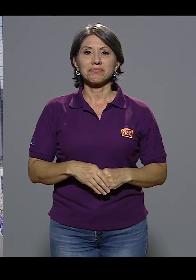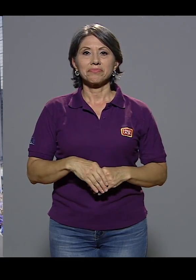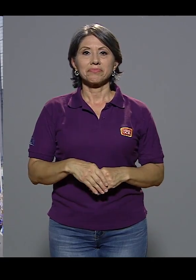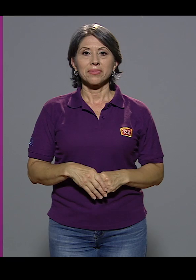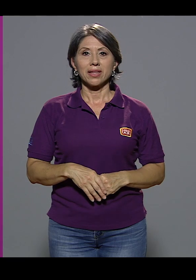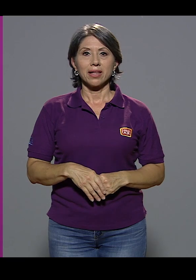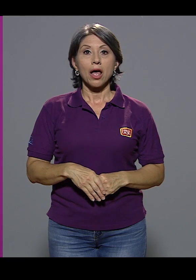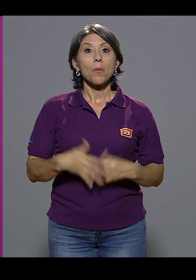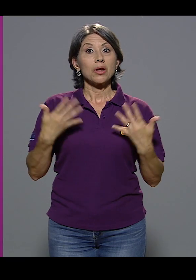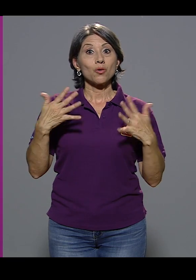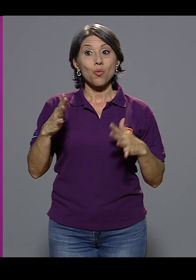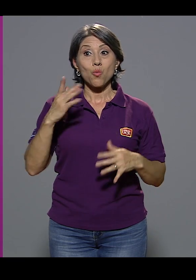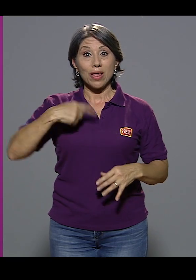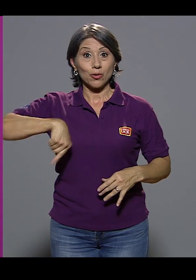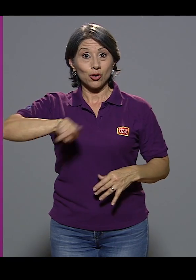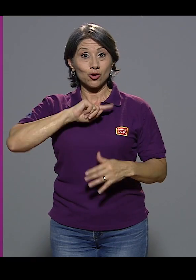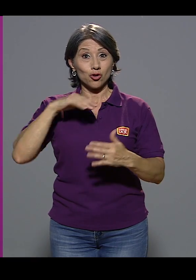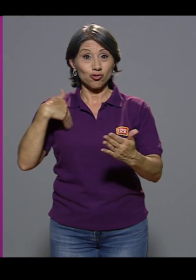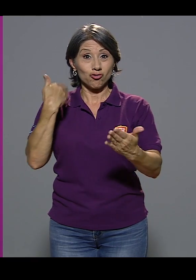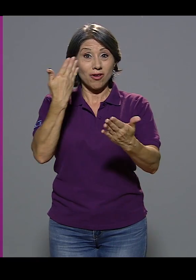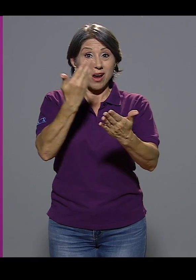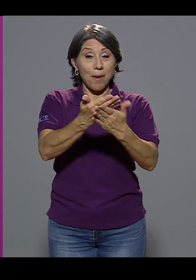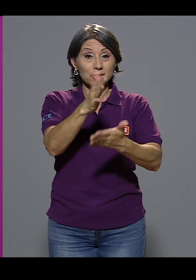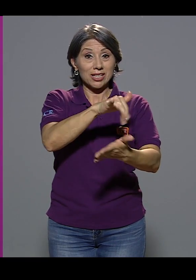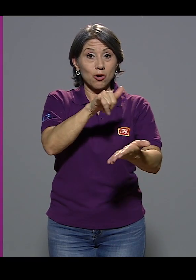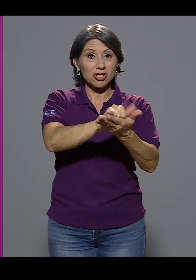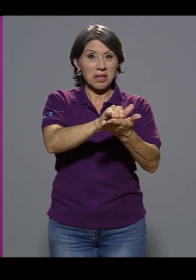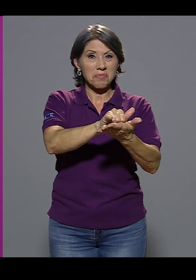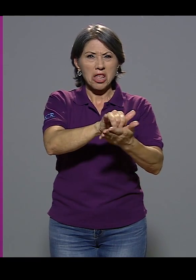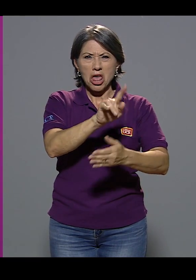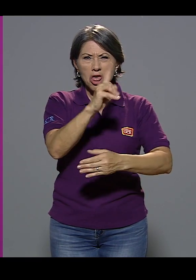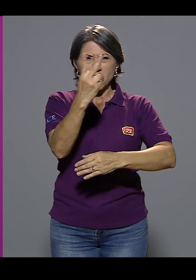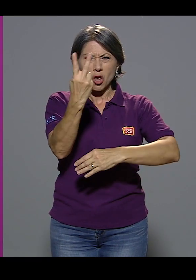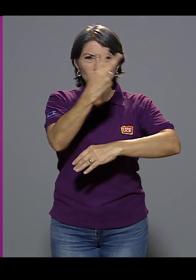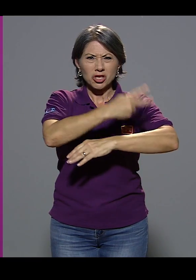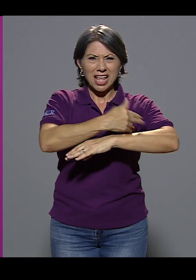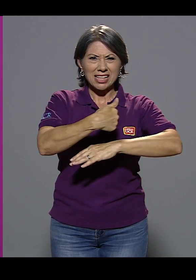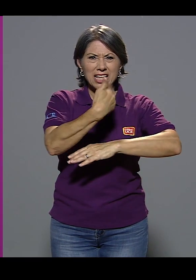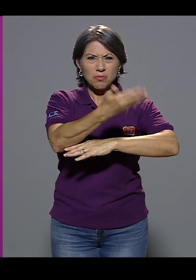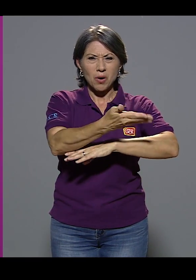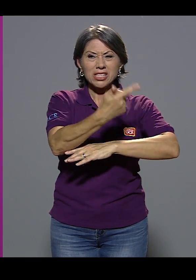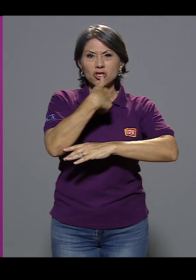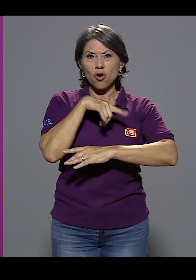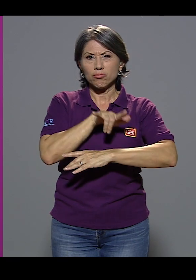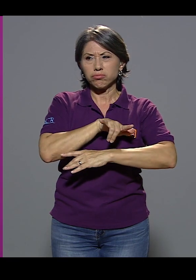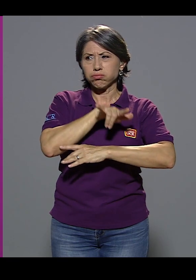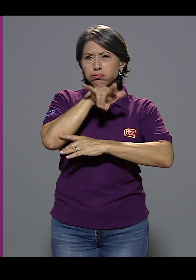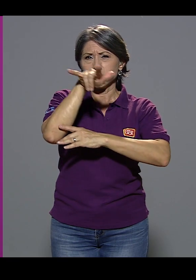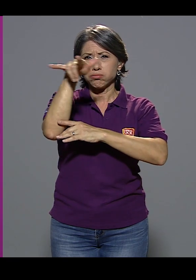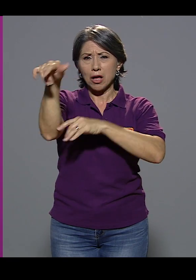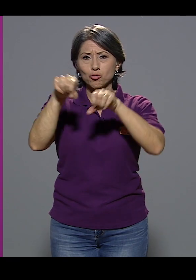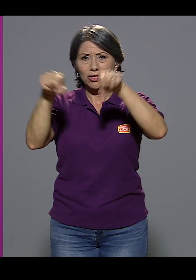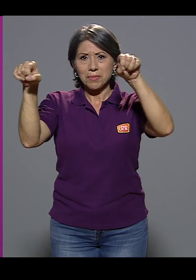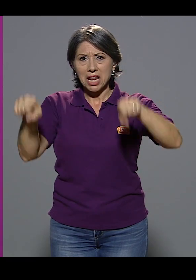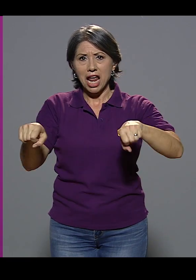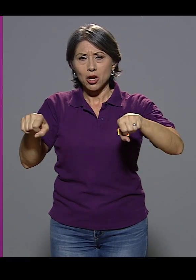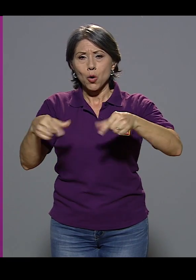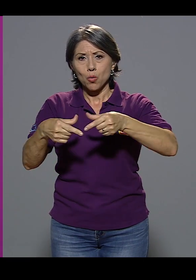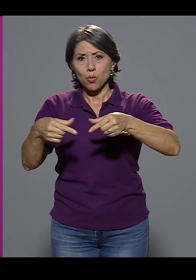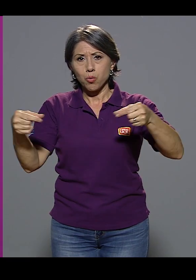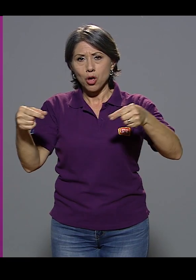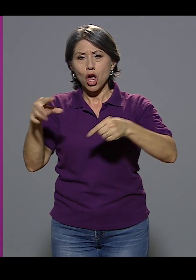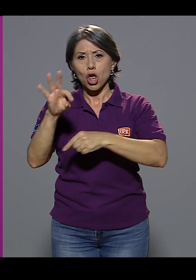llegando a San José, dos días, tres días después parto para el seminario jefe de misión de Tokio. Estamos ya con,